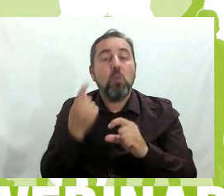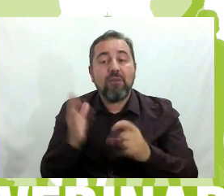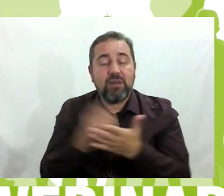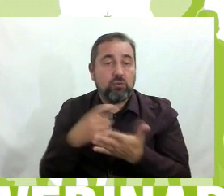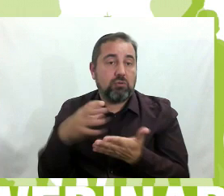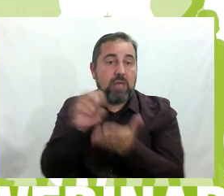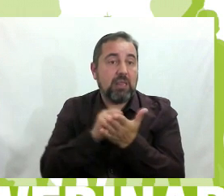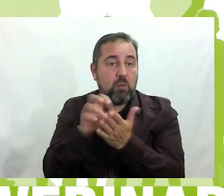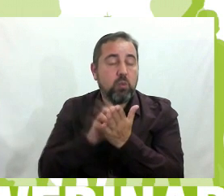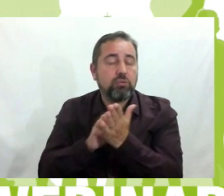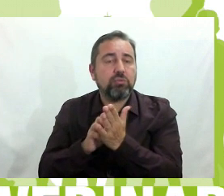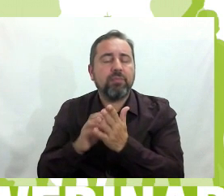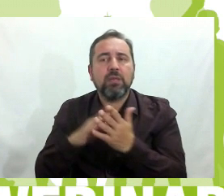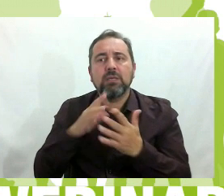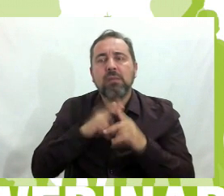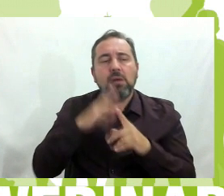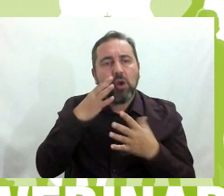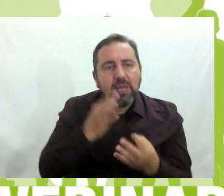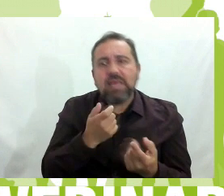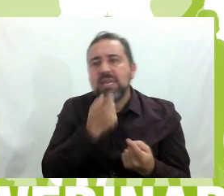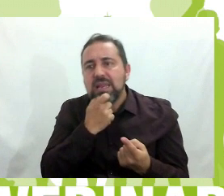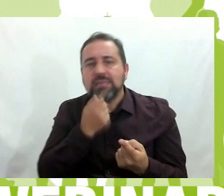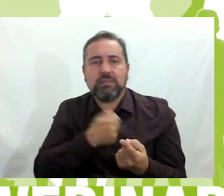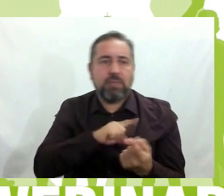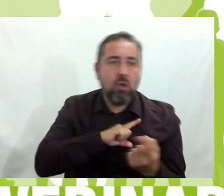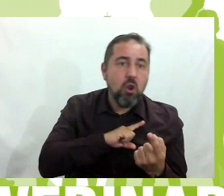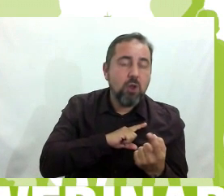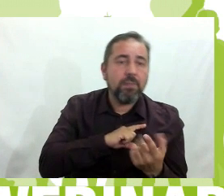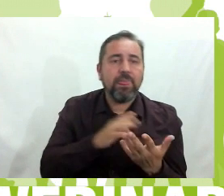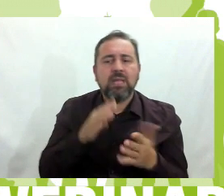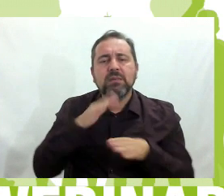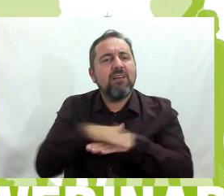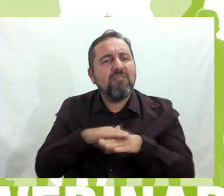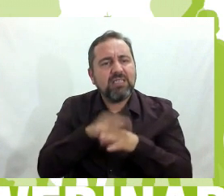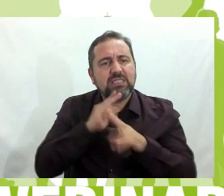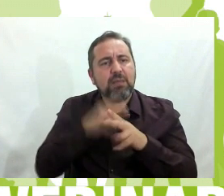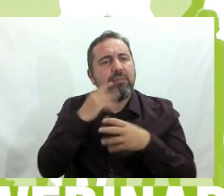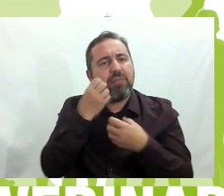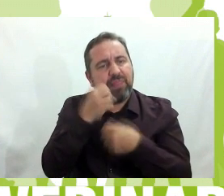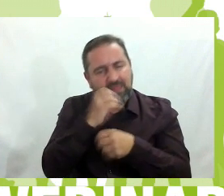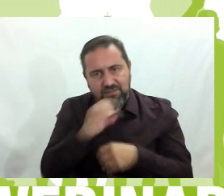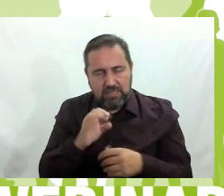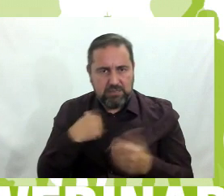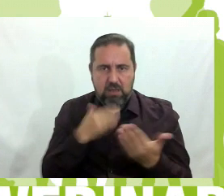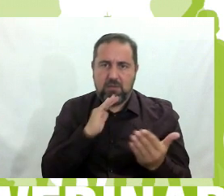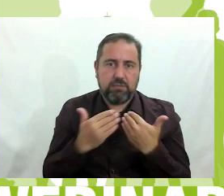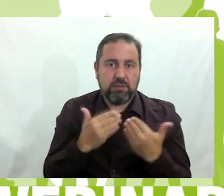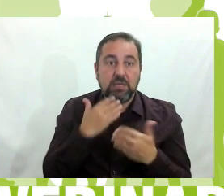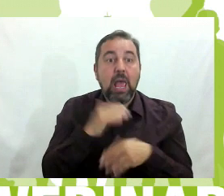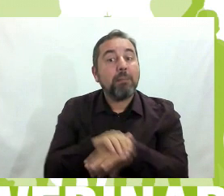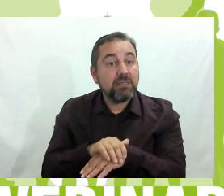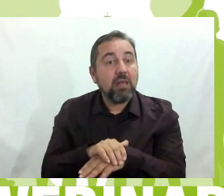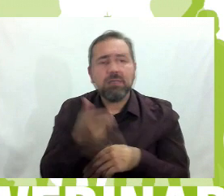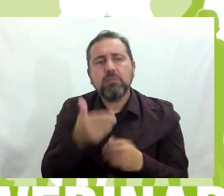artículos originales en inglés y en español con las bases científicas que estaba comentando. La amistad es muy importante,